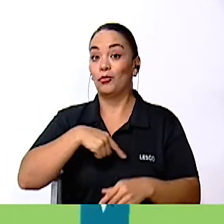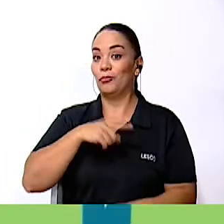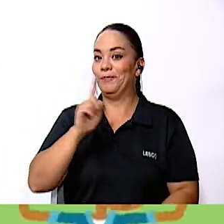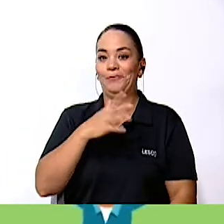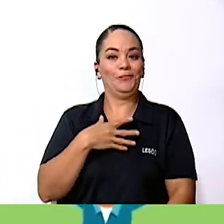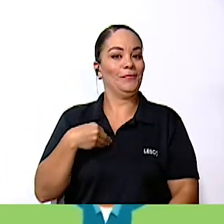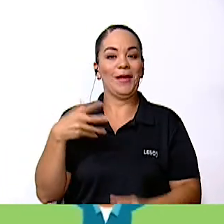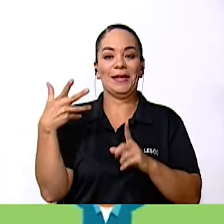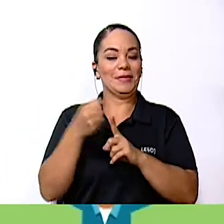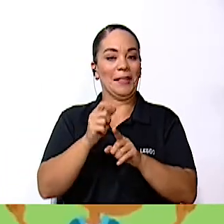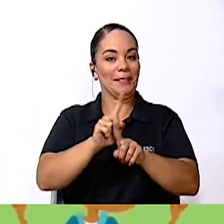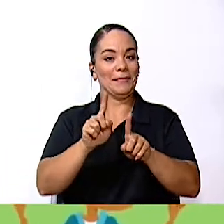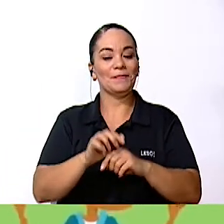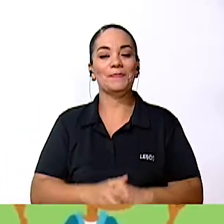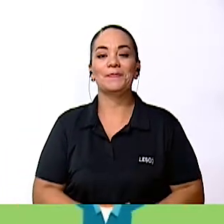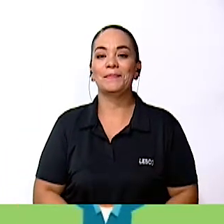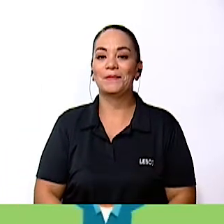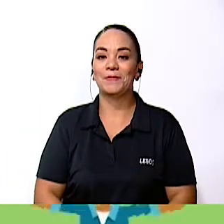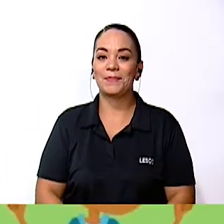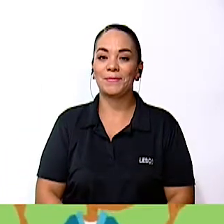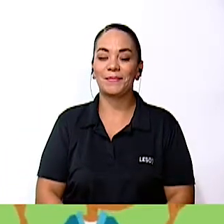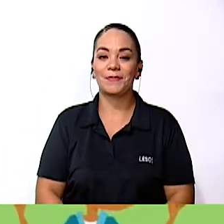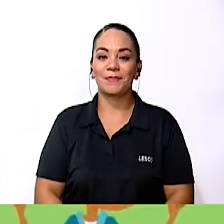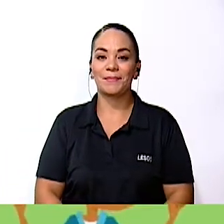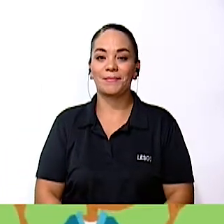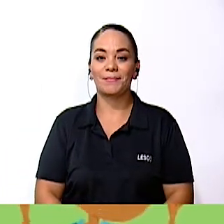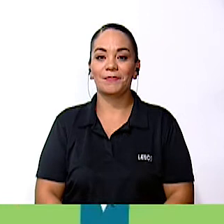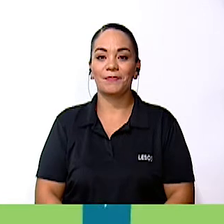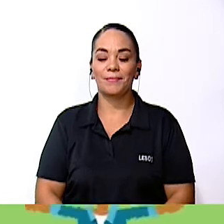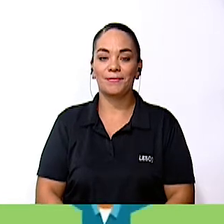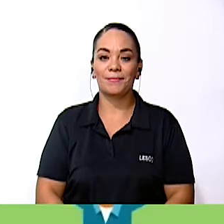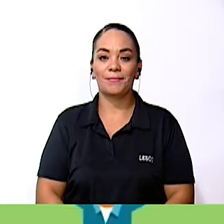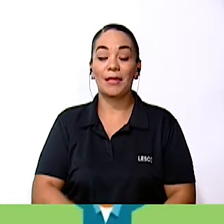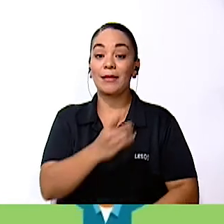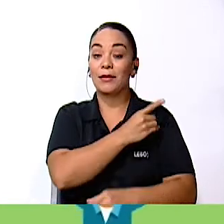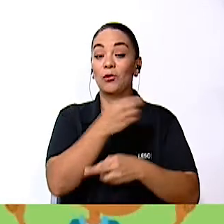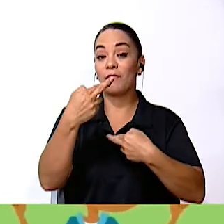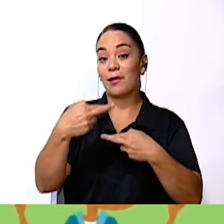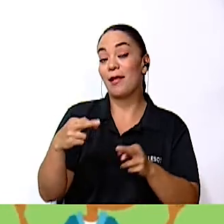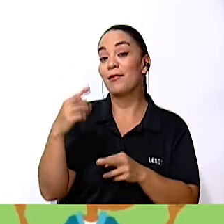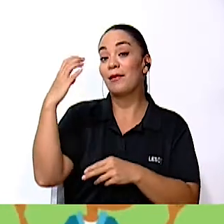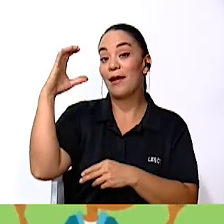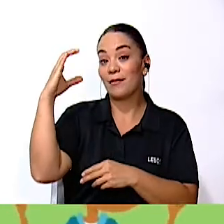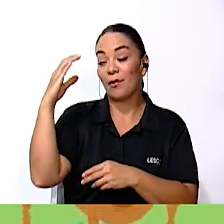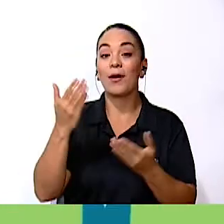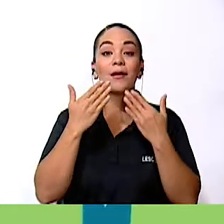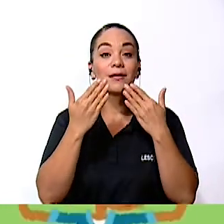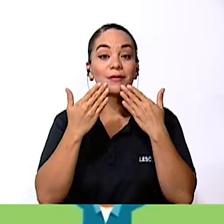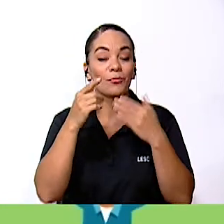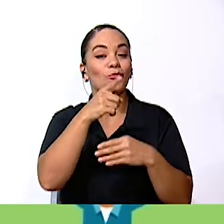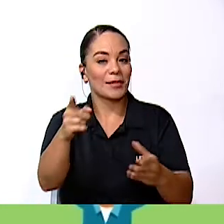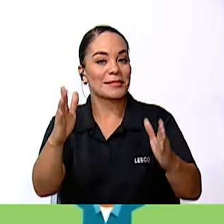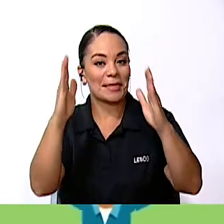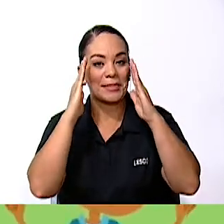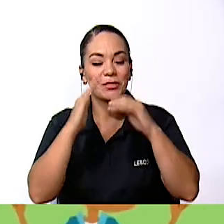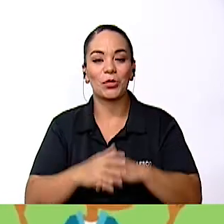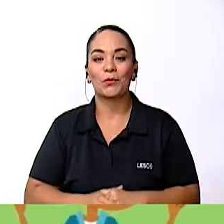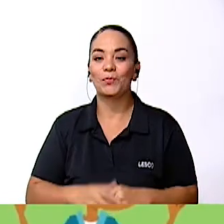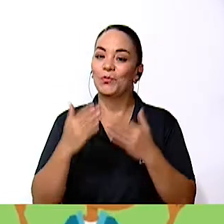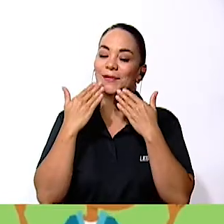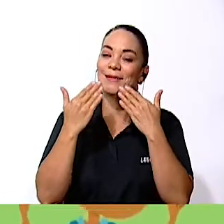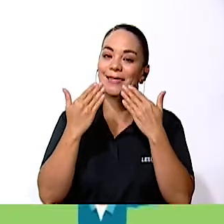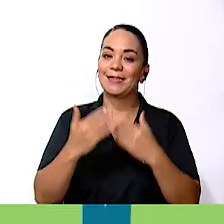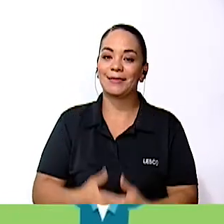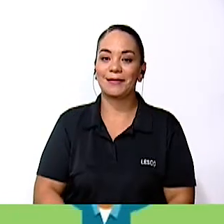accidente Desde la Dirección Regional de Cartago agradecemos su atención Muchas